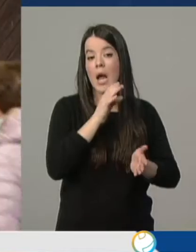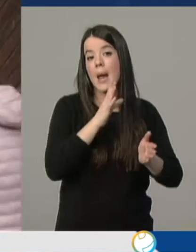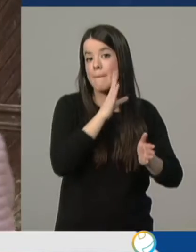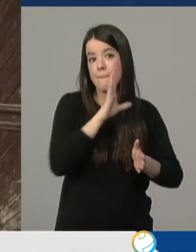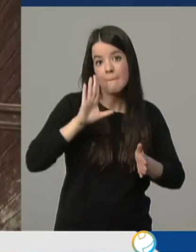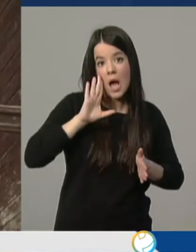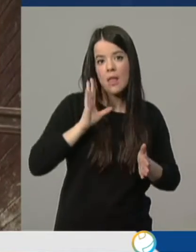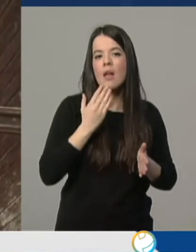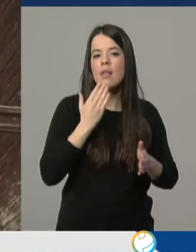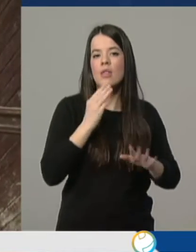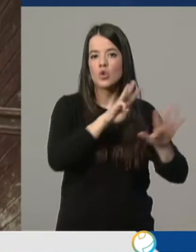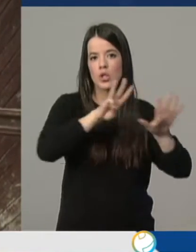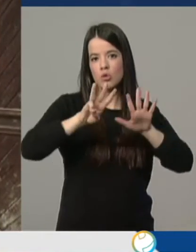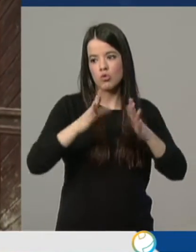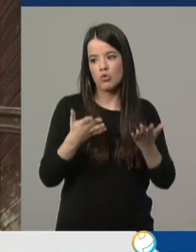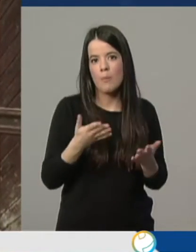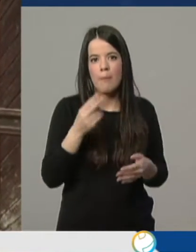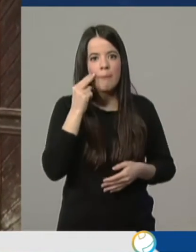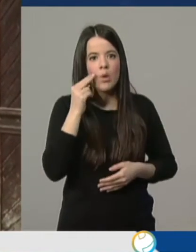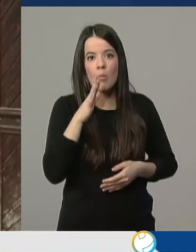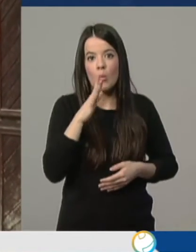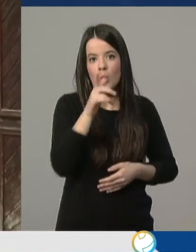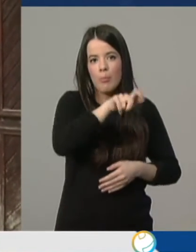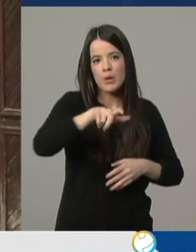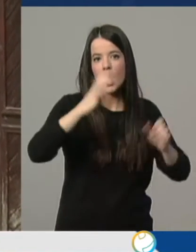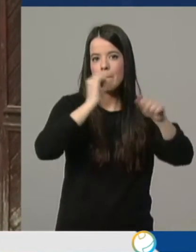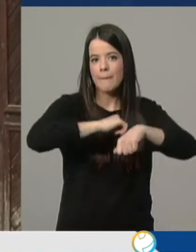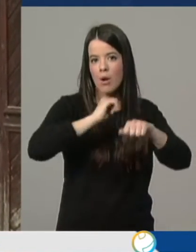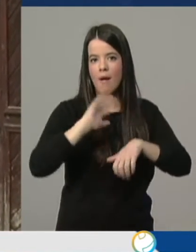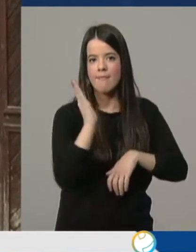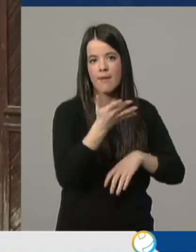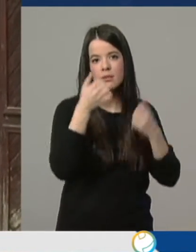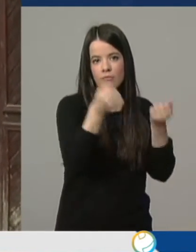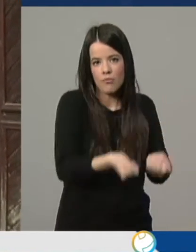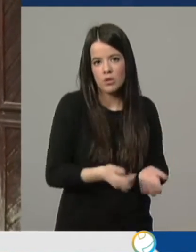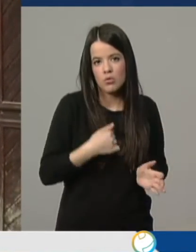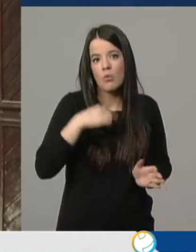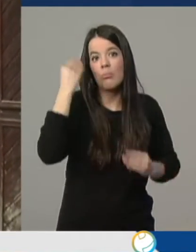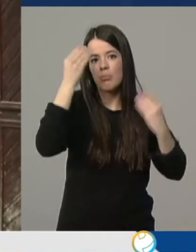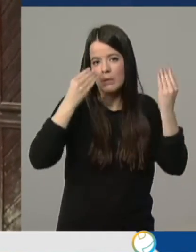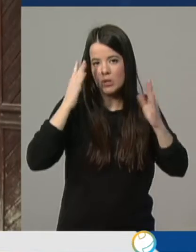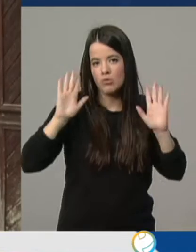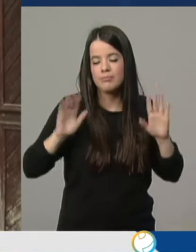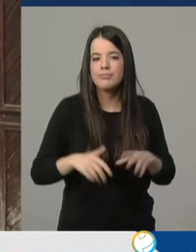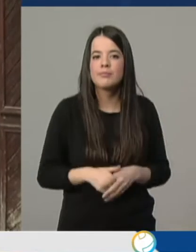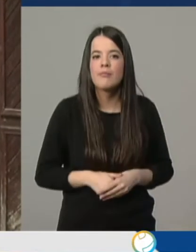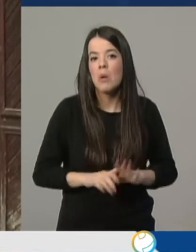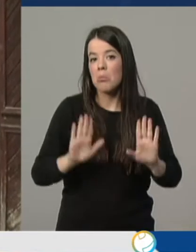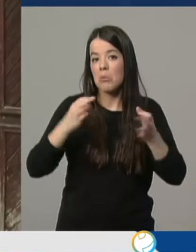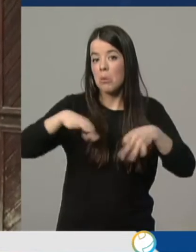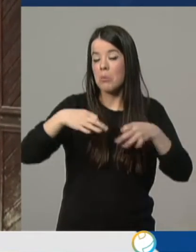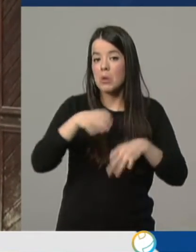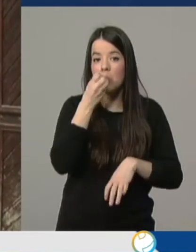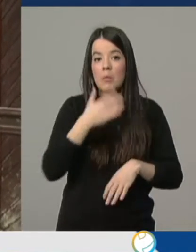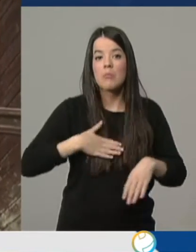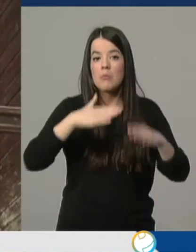...y tengo un poco de miedo por ella porque las personas mayores escogerán de otra manera, me parece a mí. Pero normalmente bien, en